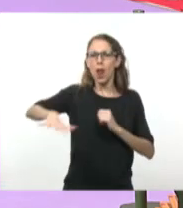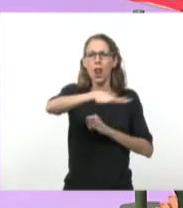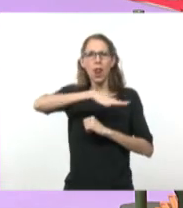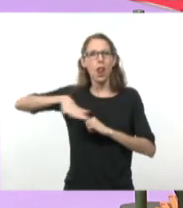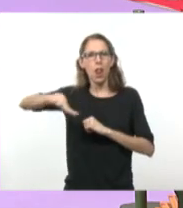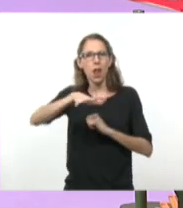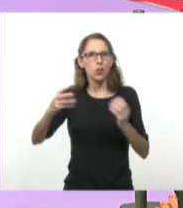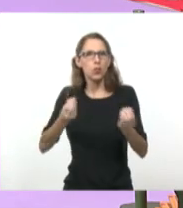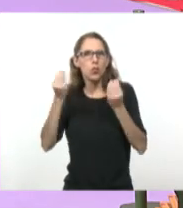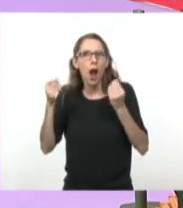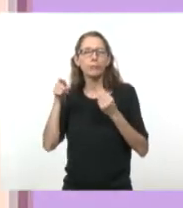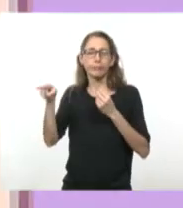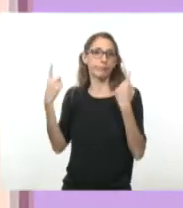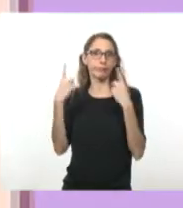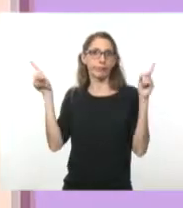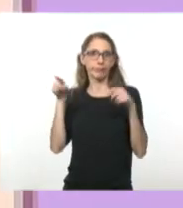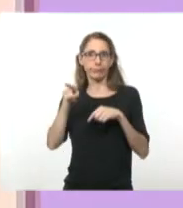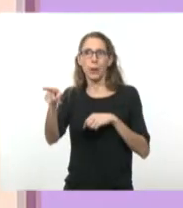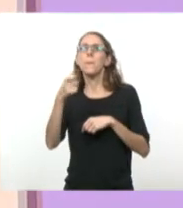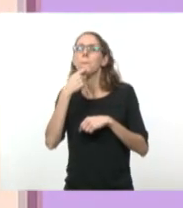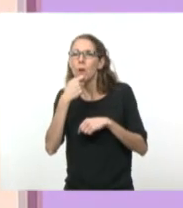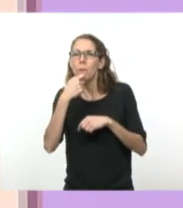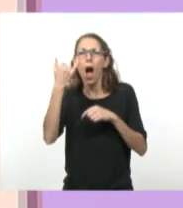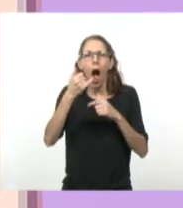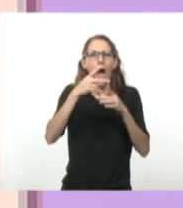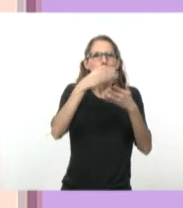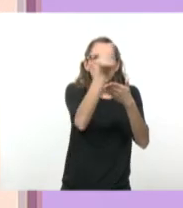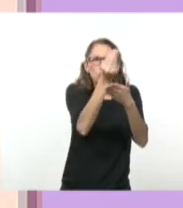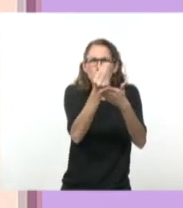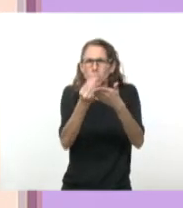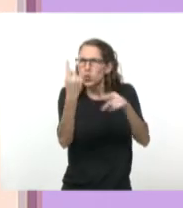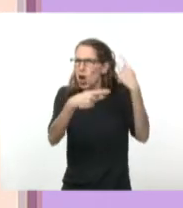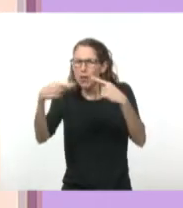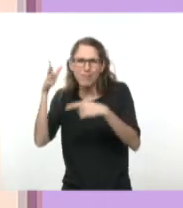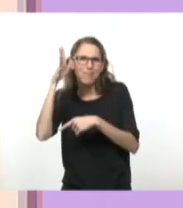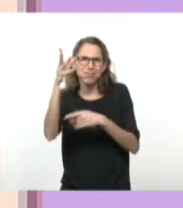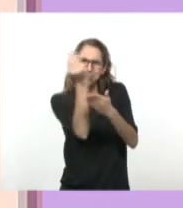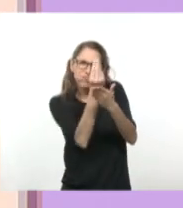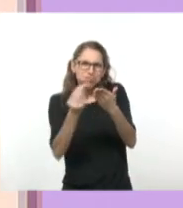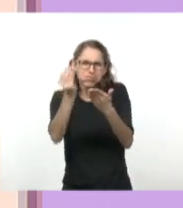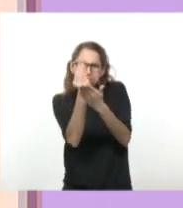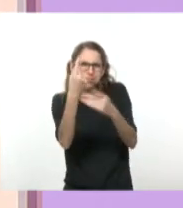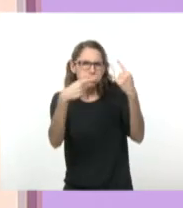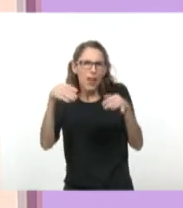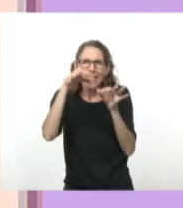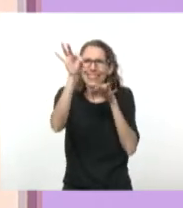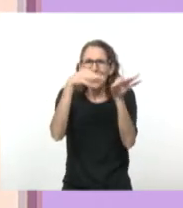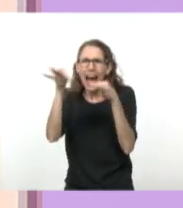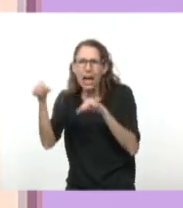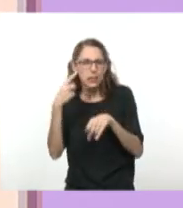tenemos mucho cambio, ¿no? Como viene uno y otro, uno y otro. Entonces pasamos rápidamente por distintos objetos.